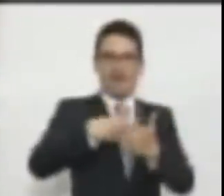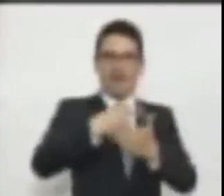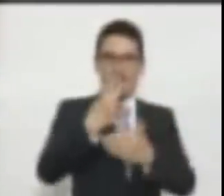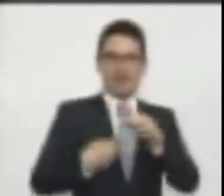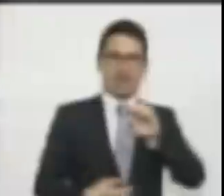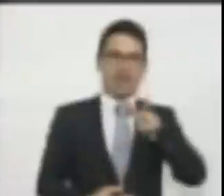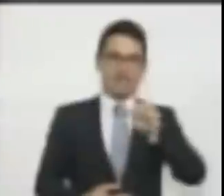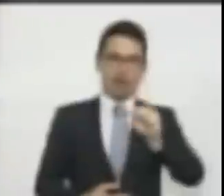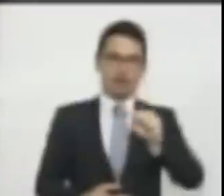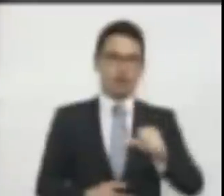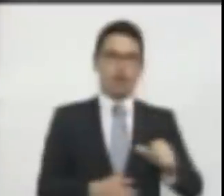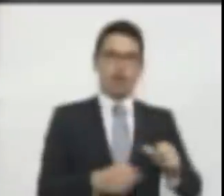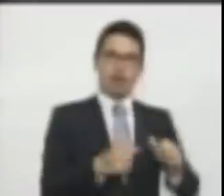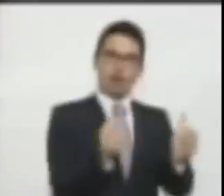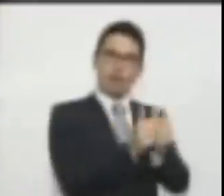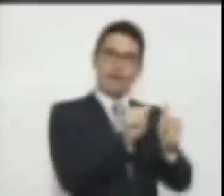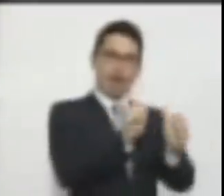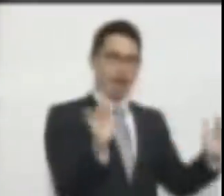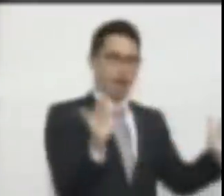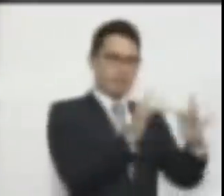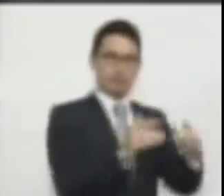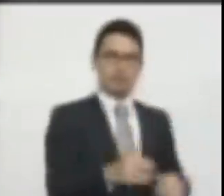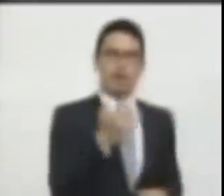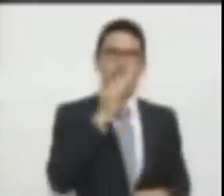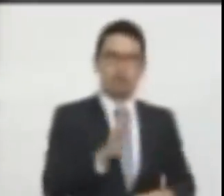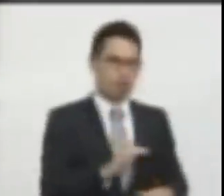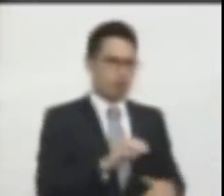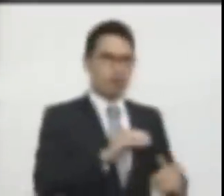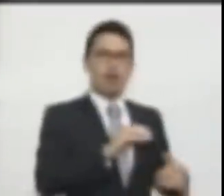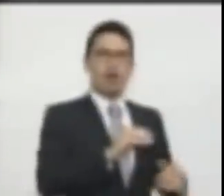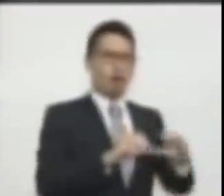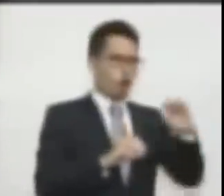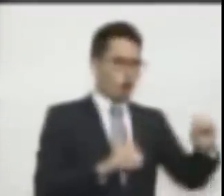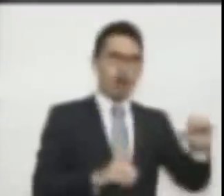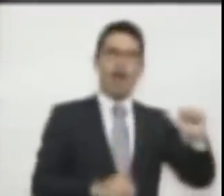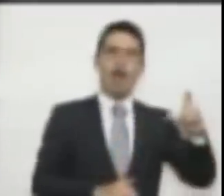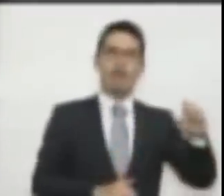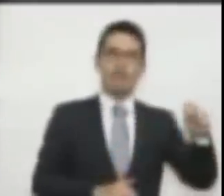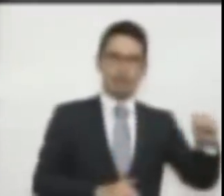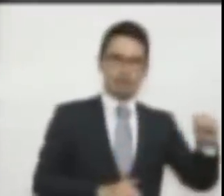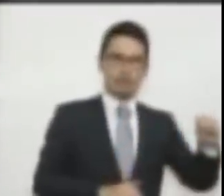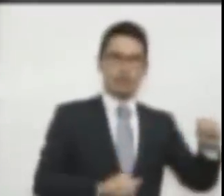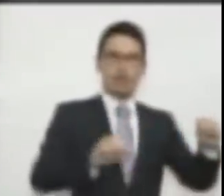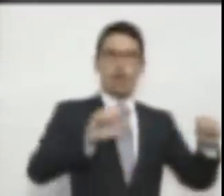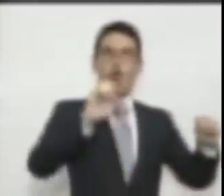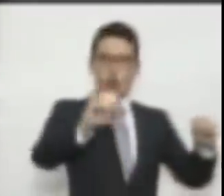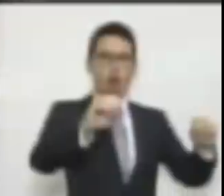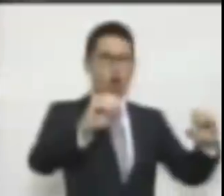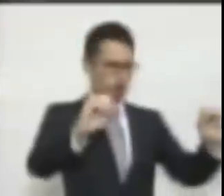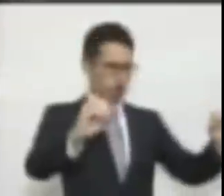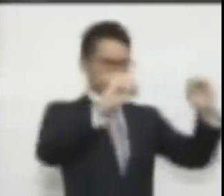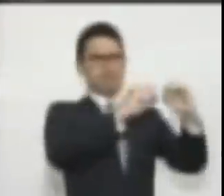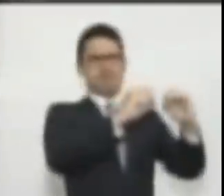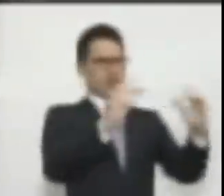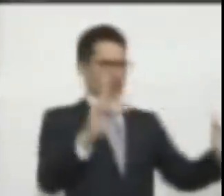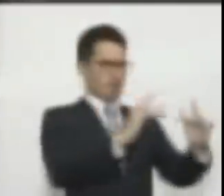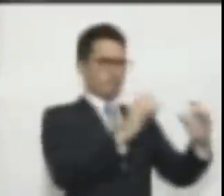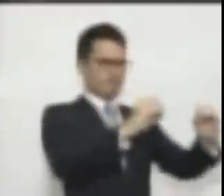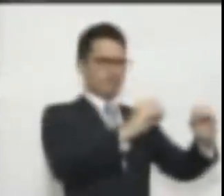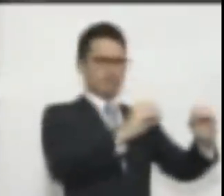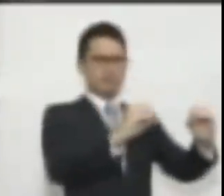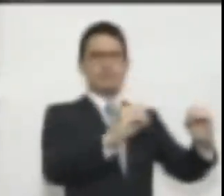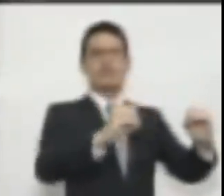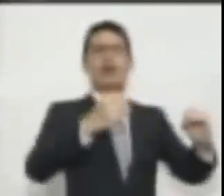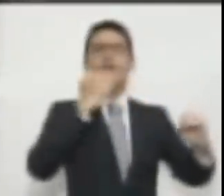un compañero idóneo porque si así hubiera sido no estaríamos nosotros conversando aquí. Simplemente no habría